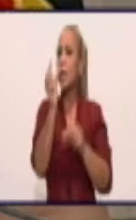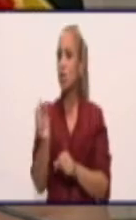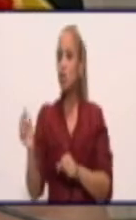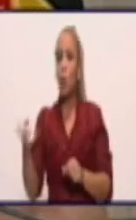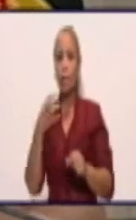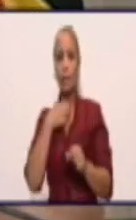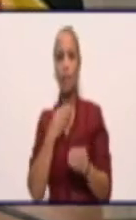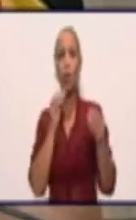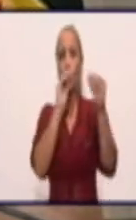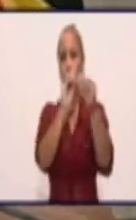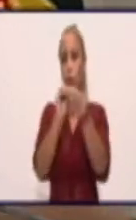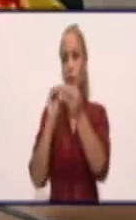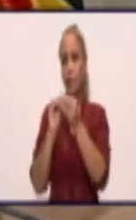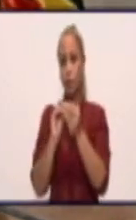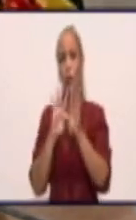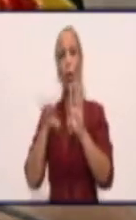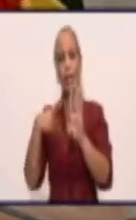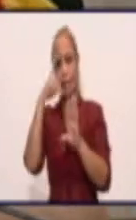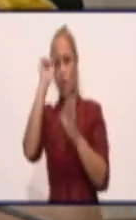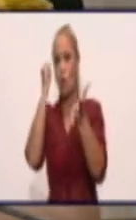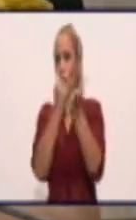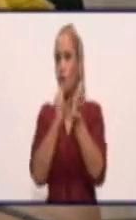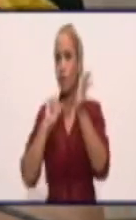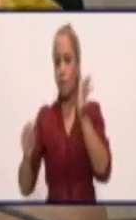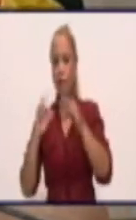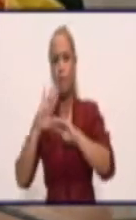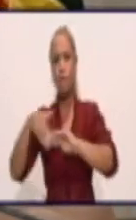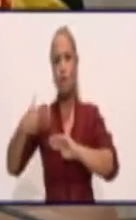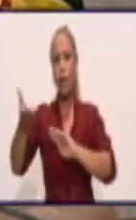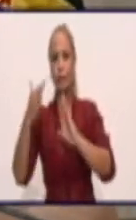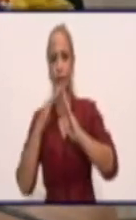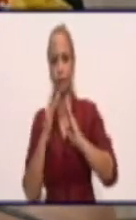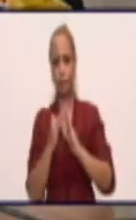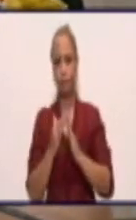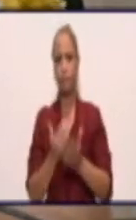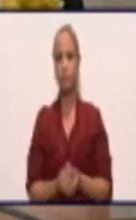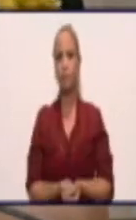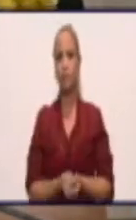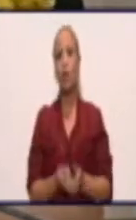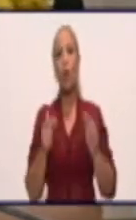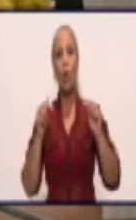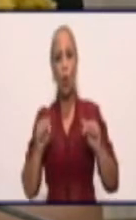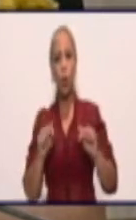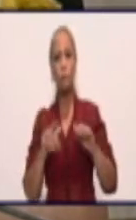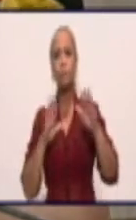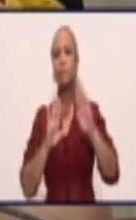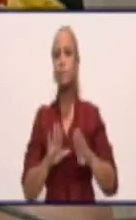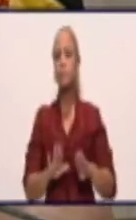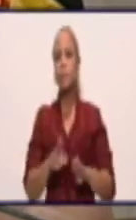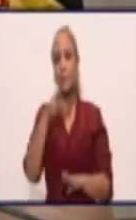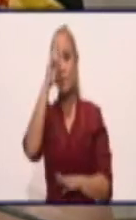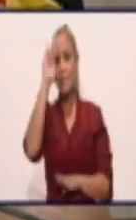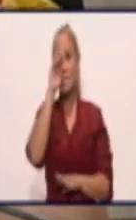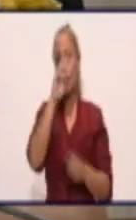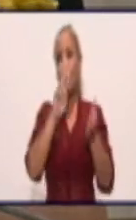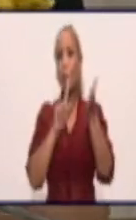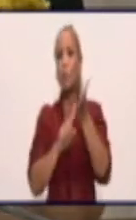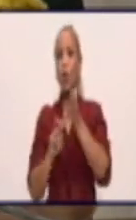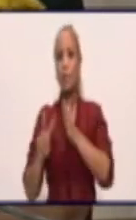contacto con personas confirmadas fuera de su domicilio. Hoy permanecen ingresados en la provincia 1